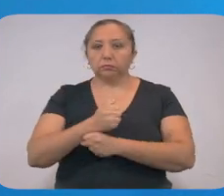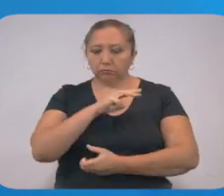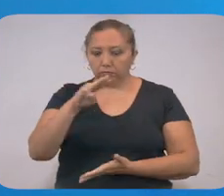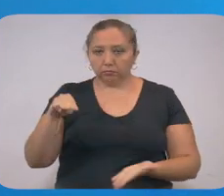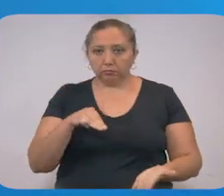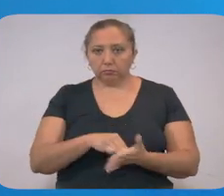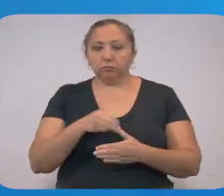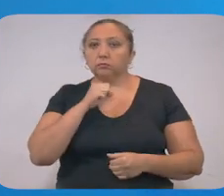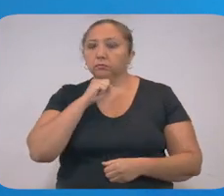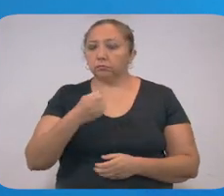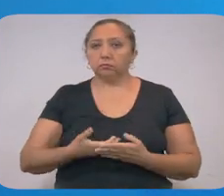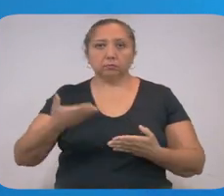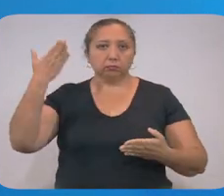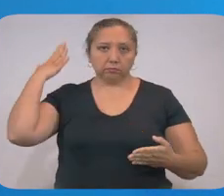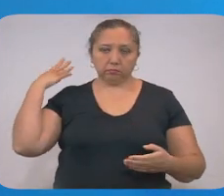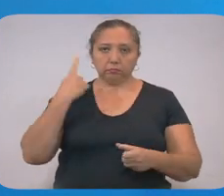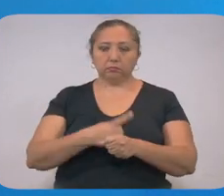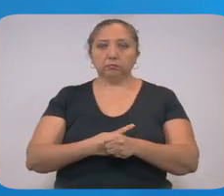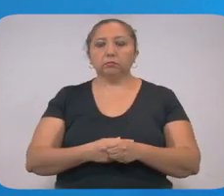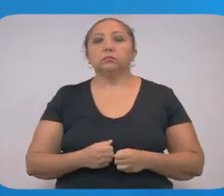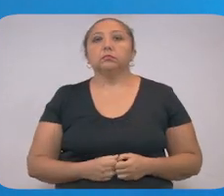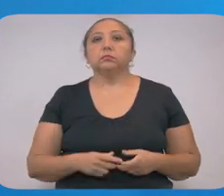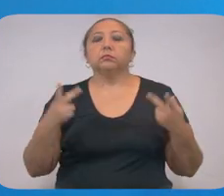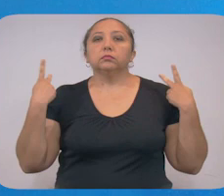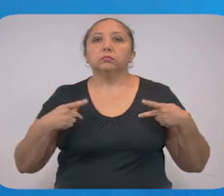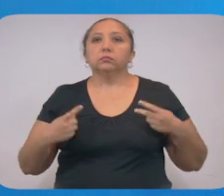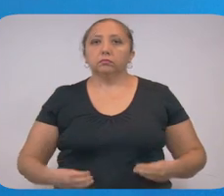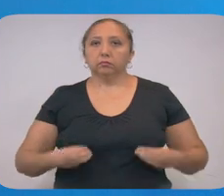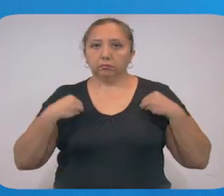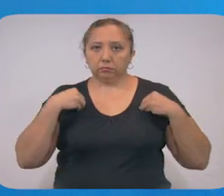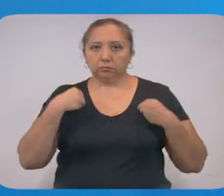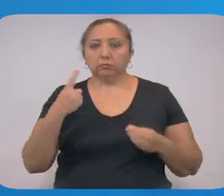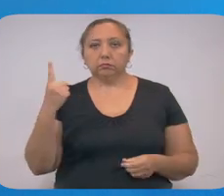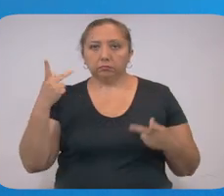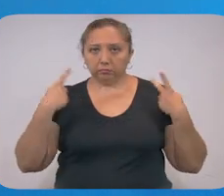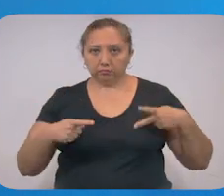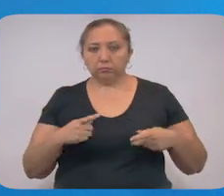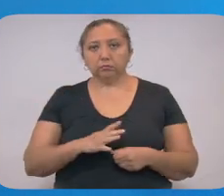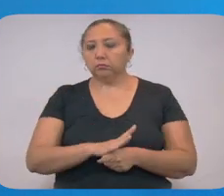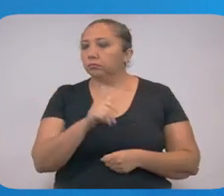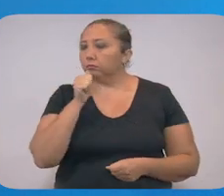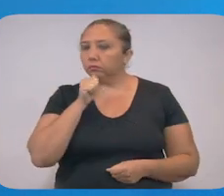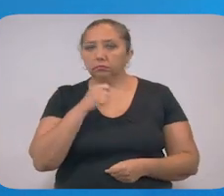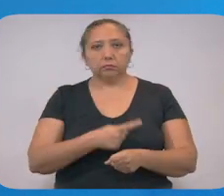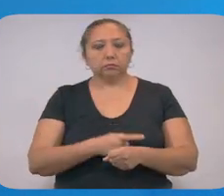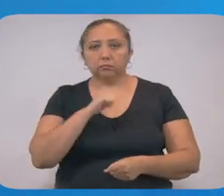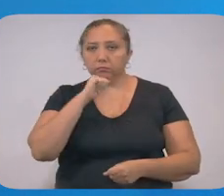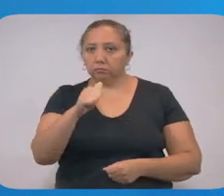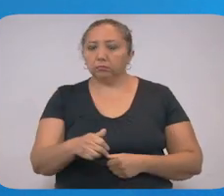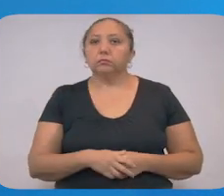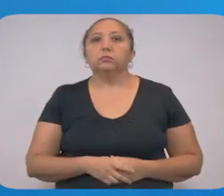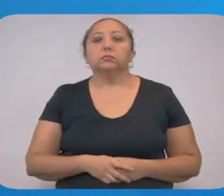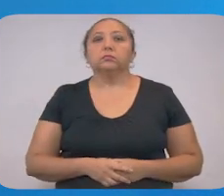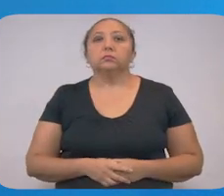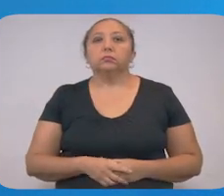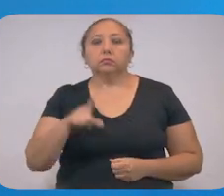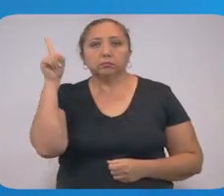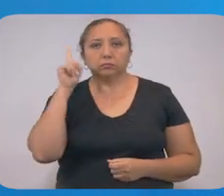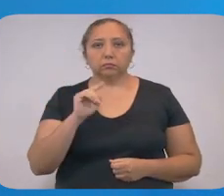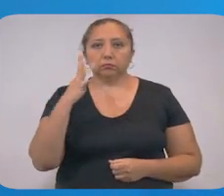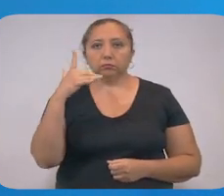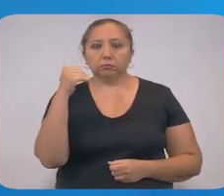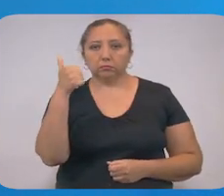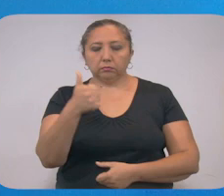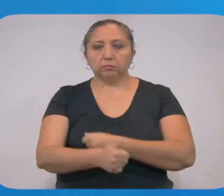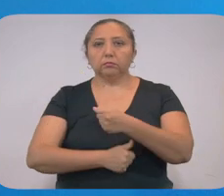Mérida, sin antecedentes de enfermedades previas, el paciente convivía con un contacto, el cual no tiene síntomas. Mujer de